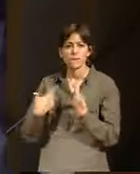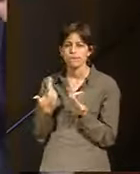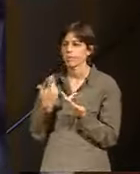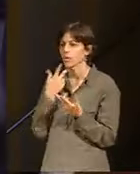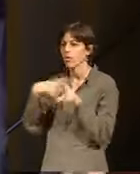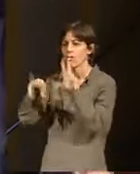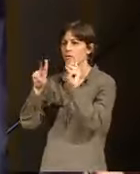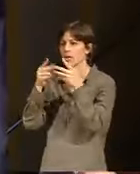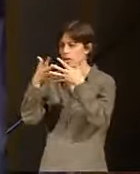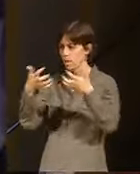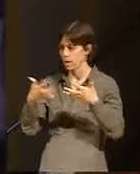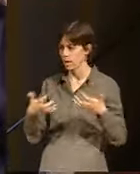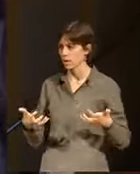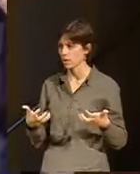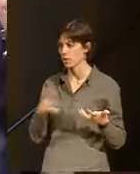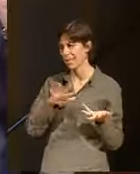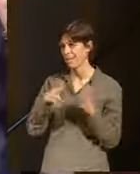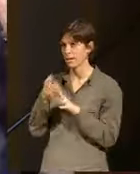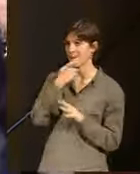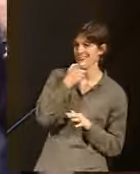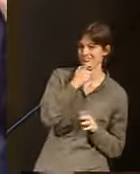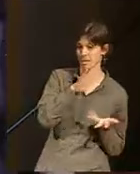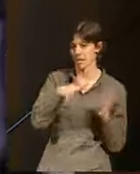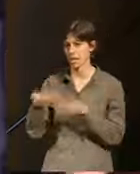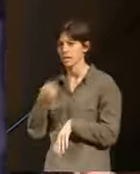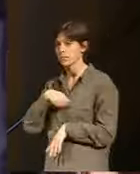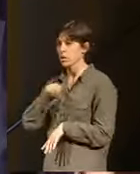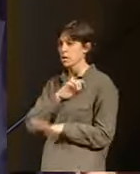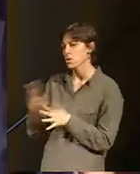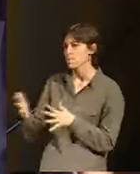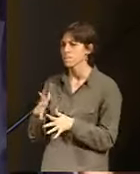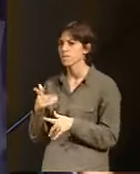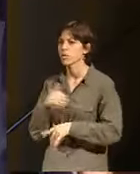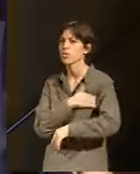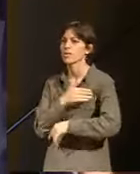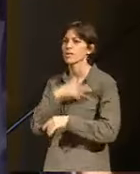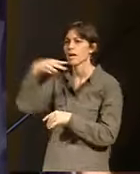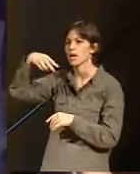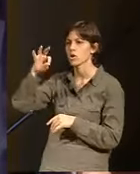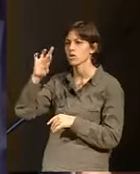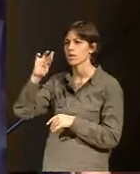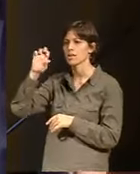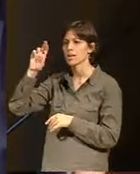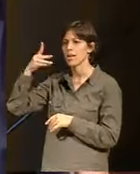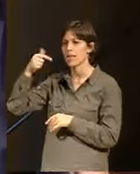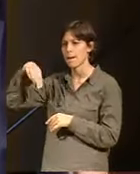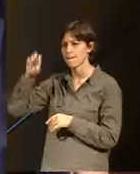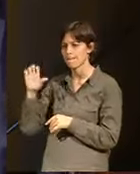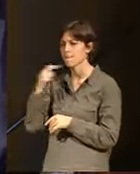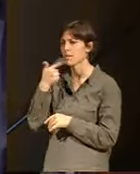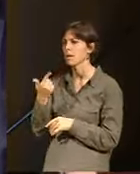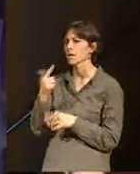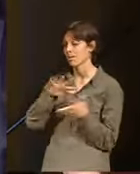es una traducción al inglés de un señor que es presidente de mérito en la Universidad de Notre Dame, que dice algo así como,